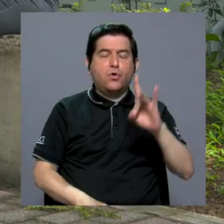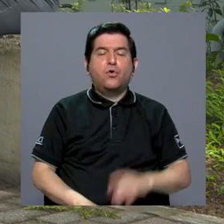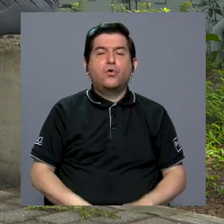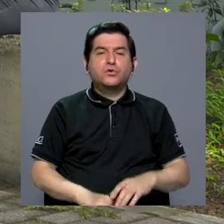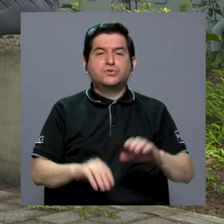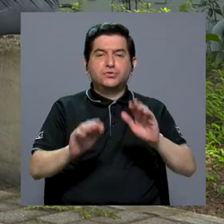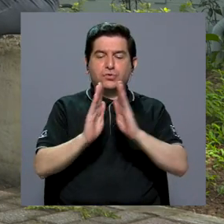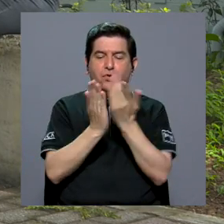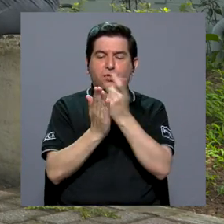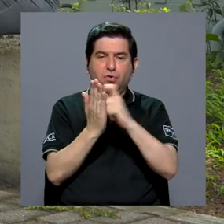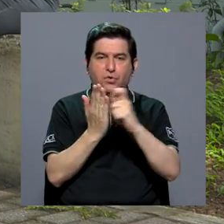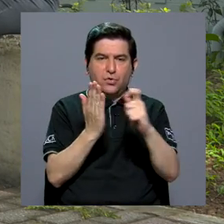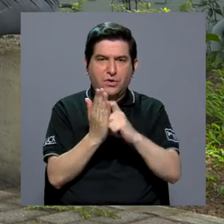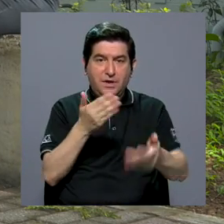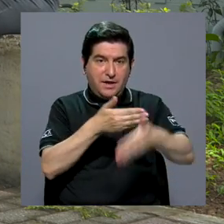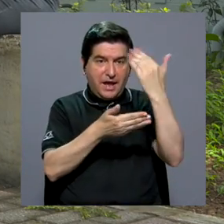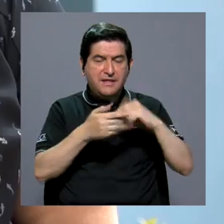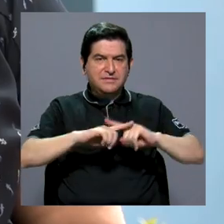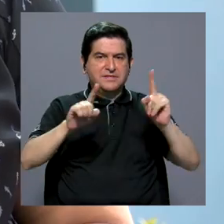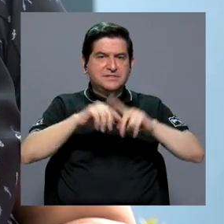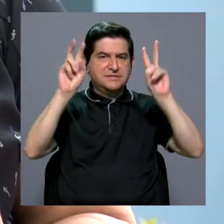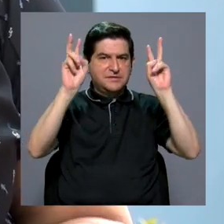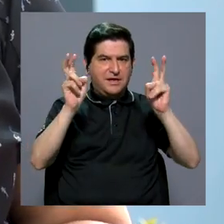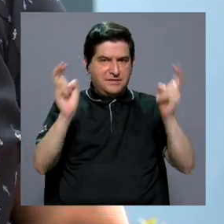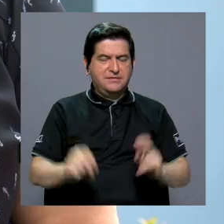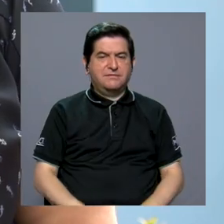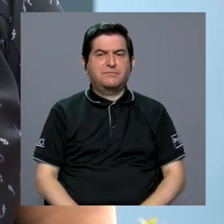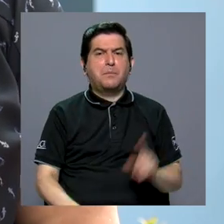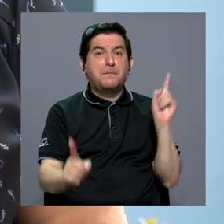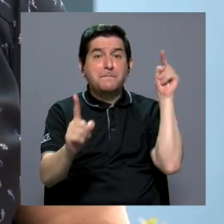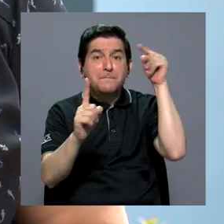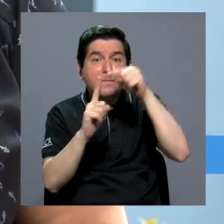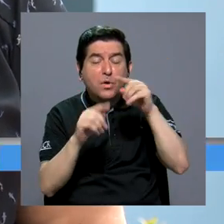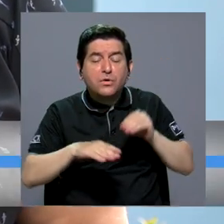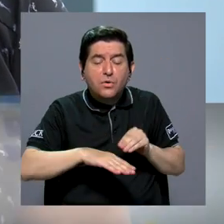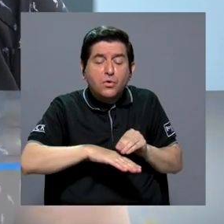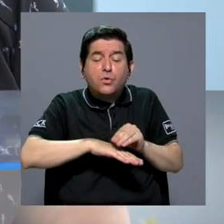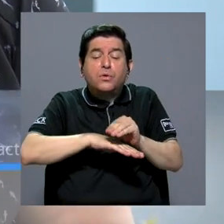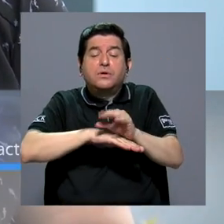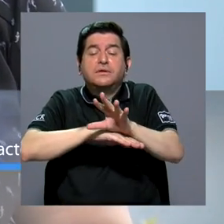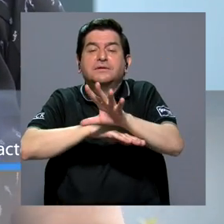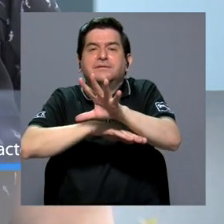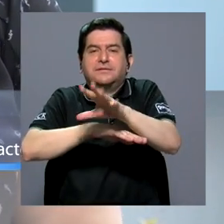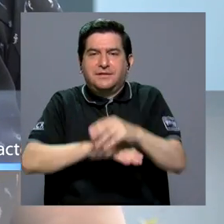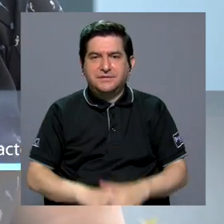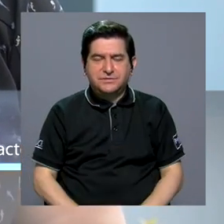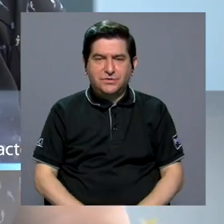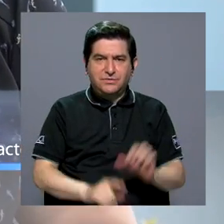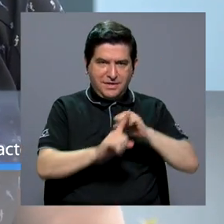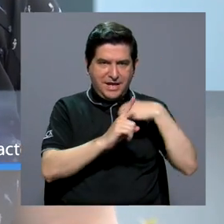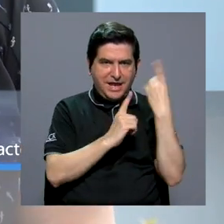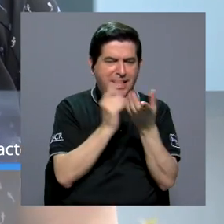anteriores dedicados a diferentes temas y el propósito es orientar sobre todo a la sociedad en general